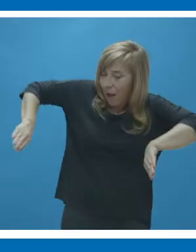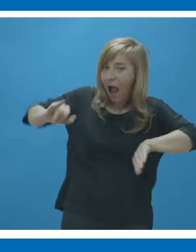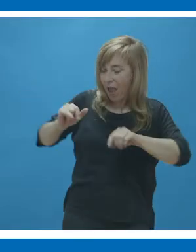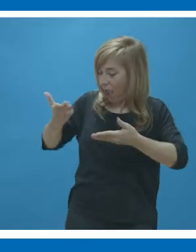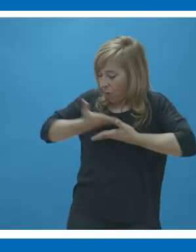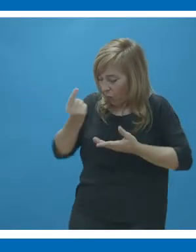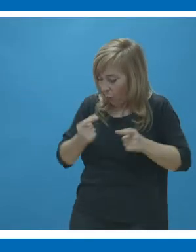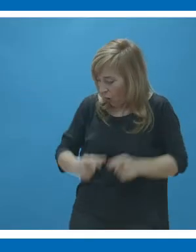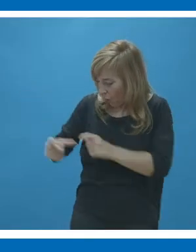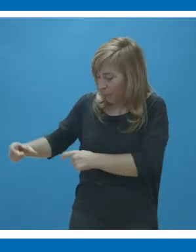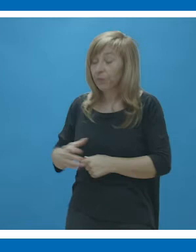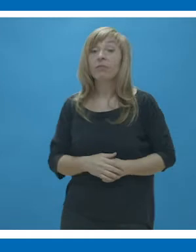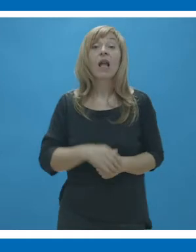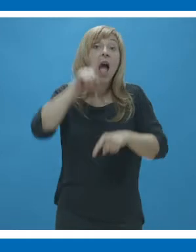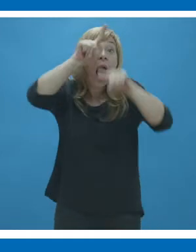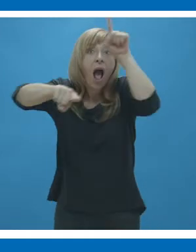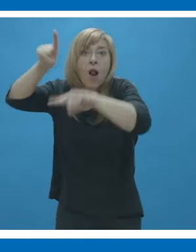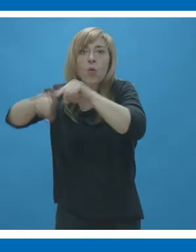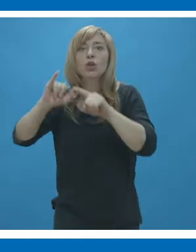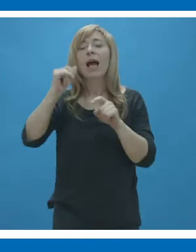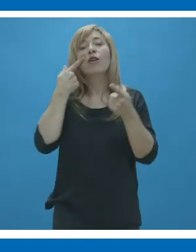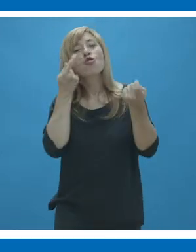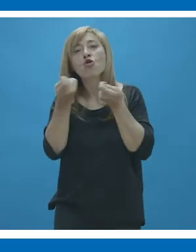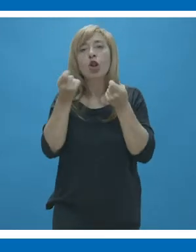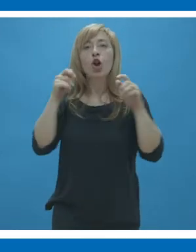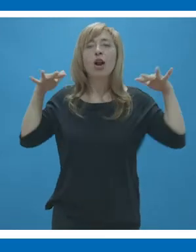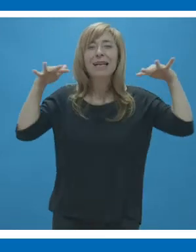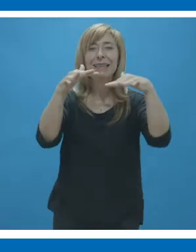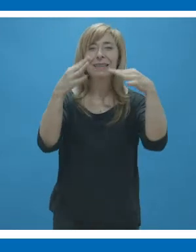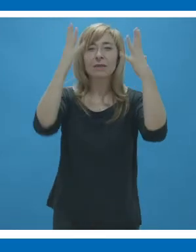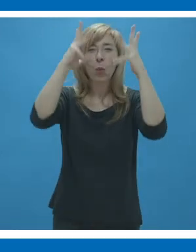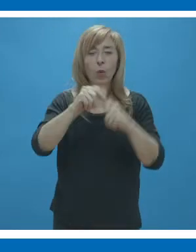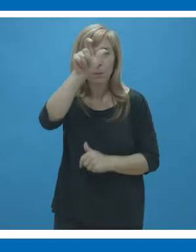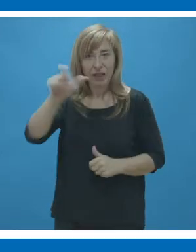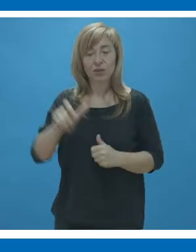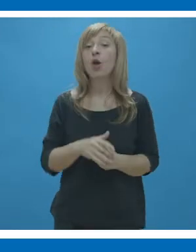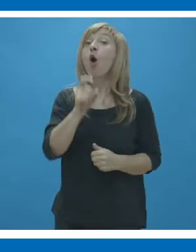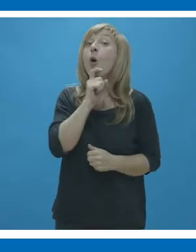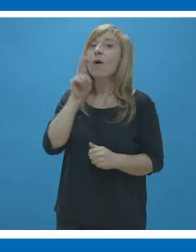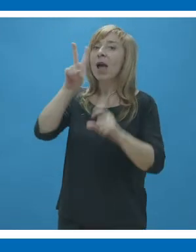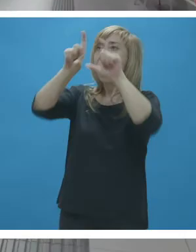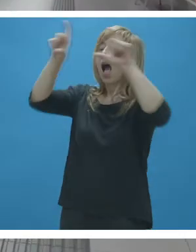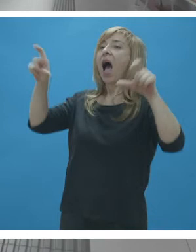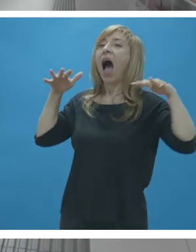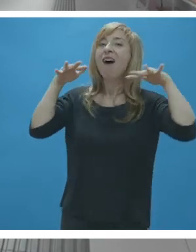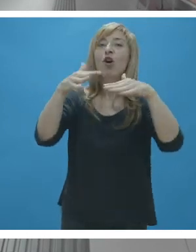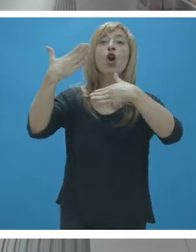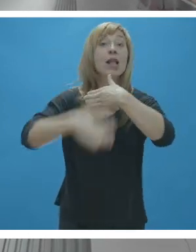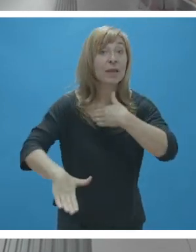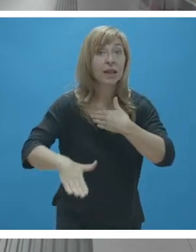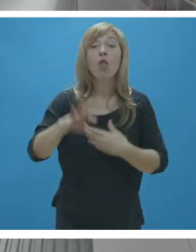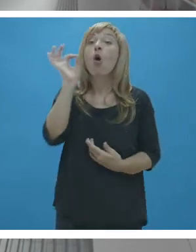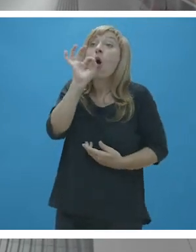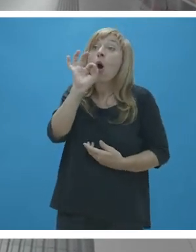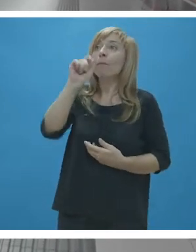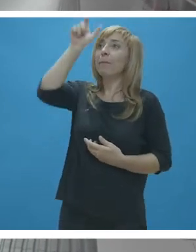Podría haber un control de aforo para que no entren demasiadas personas al metro, que se indicará con los carteles de aforo limitado o a través